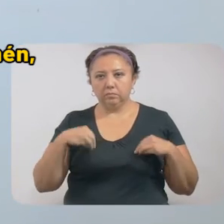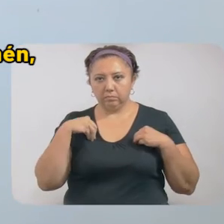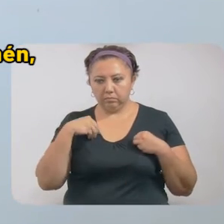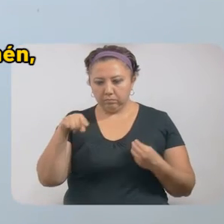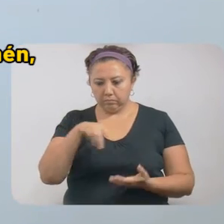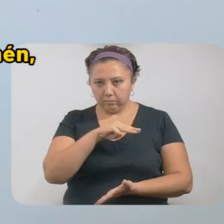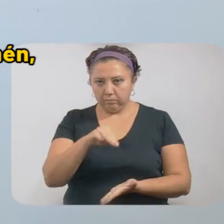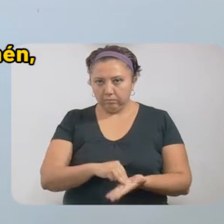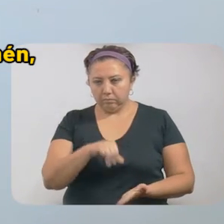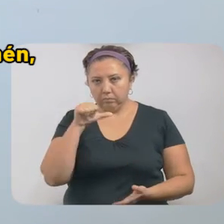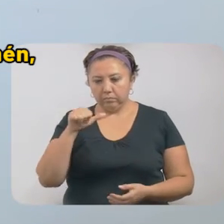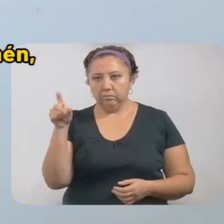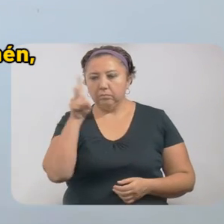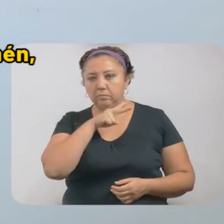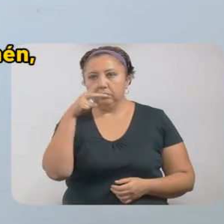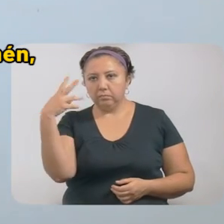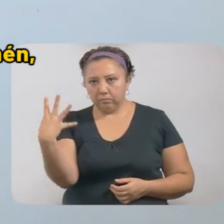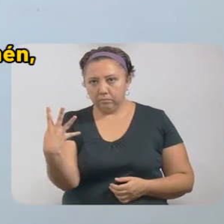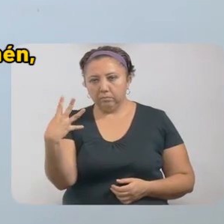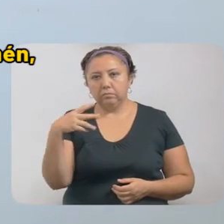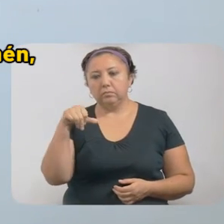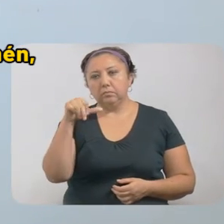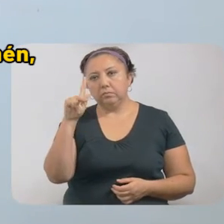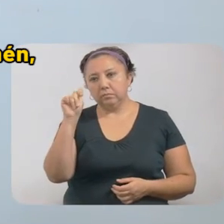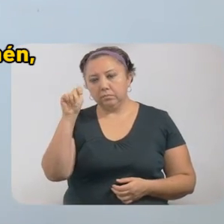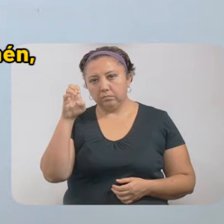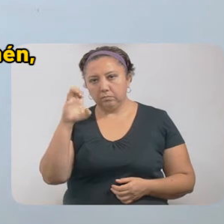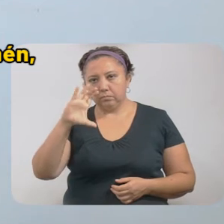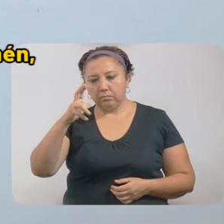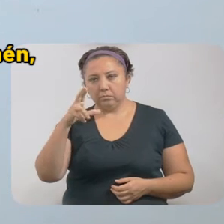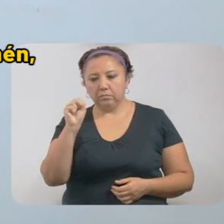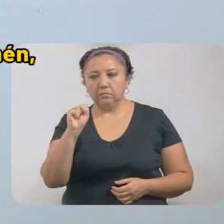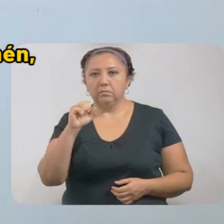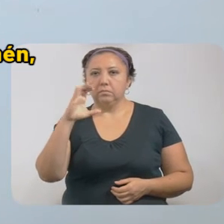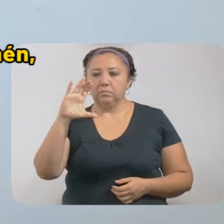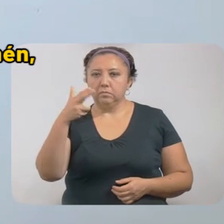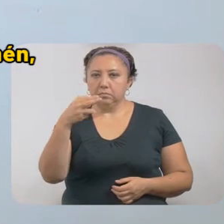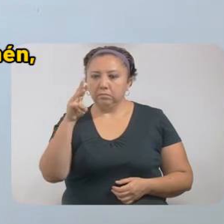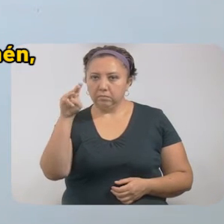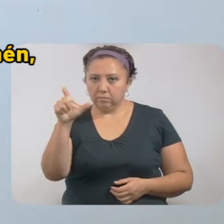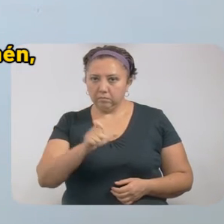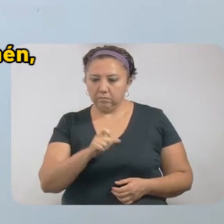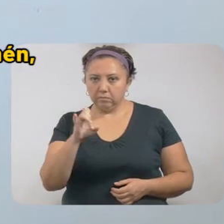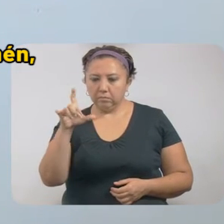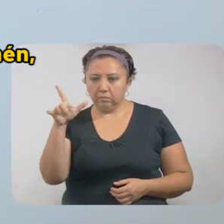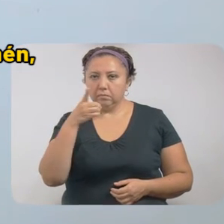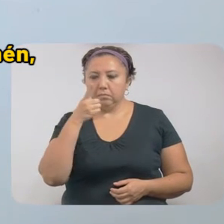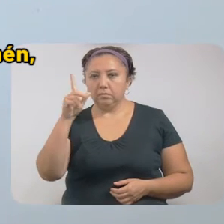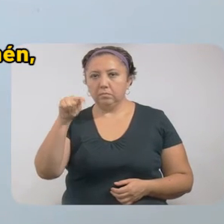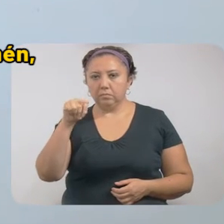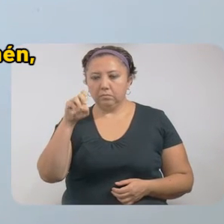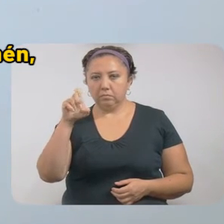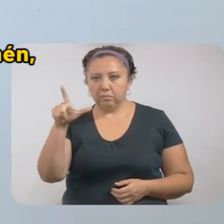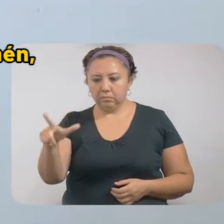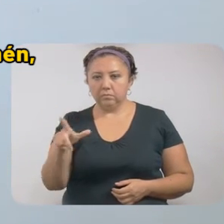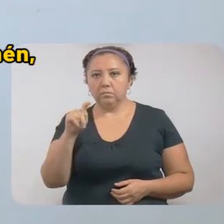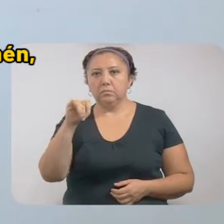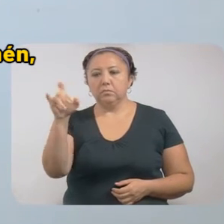Mérida 16, Valladolid 4, Iacanqué, Cacalchen, Chumayel, Jují, Junucmá, Motul,